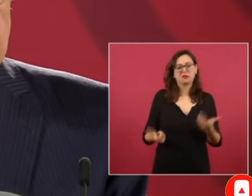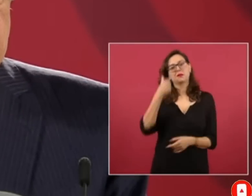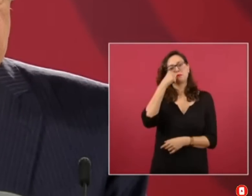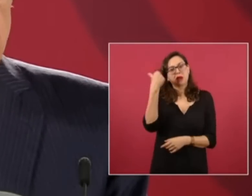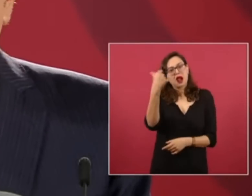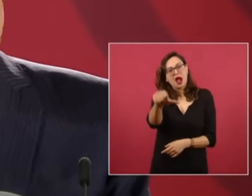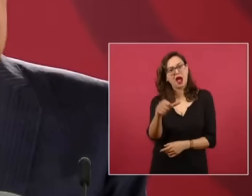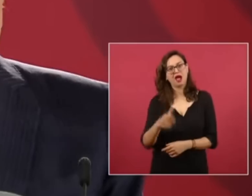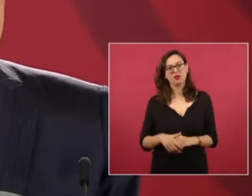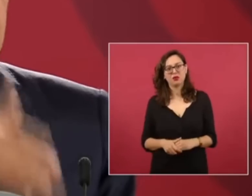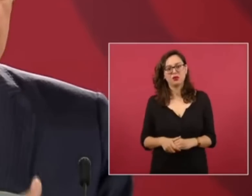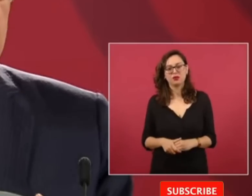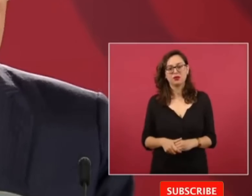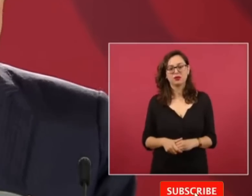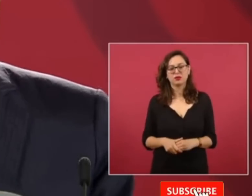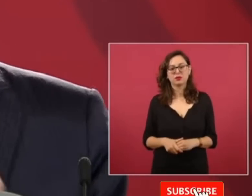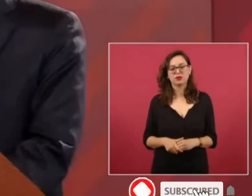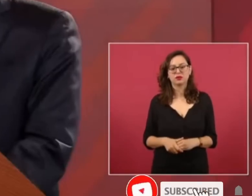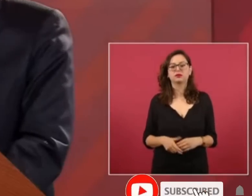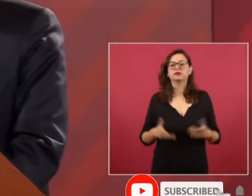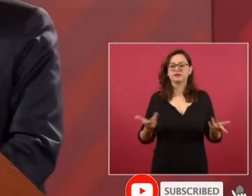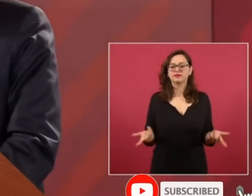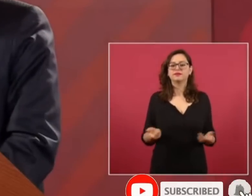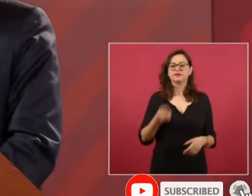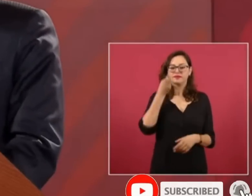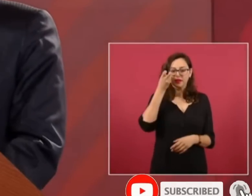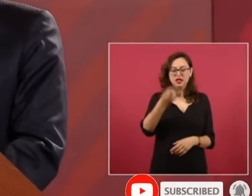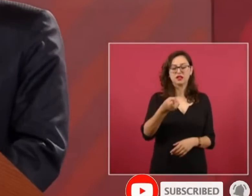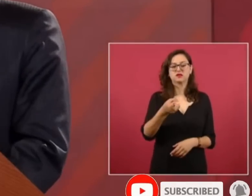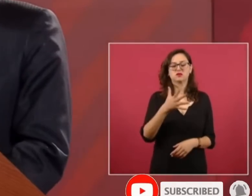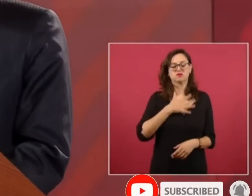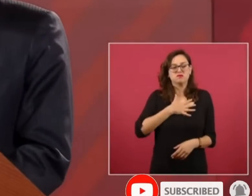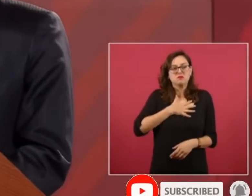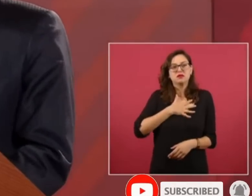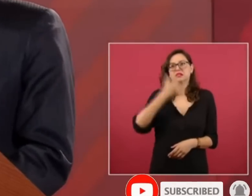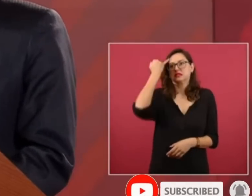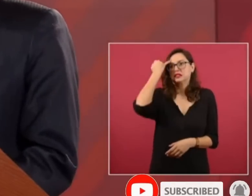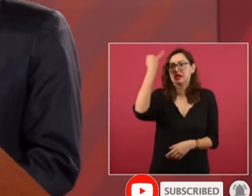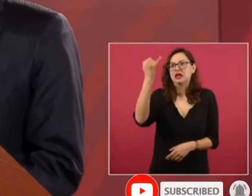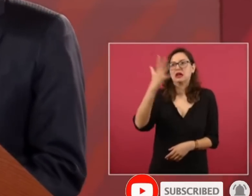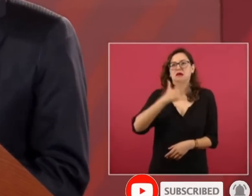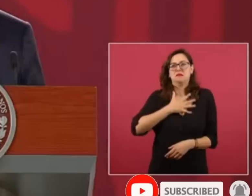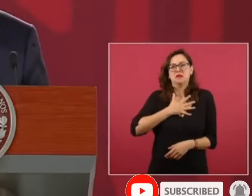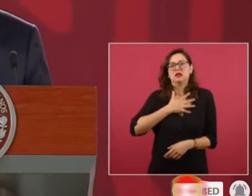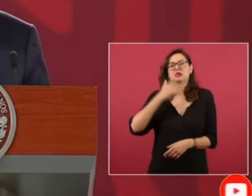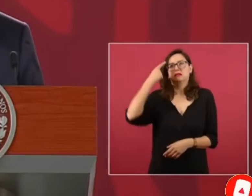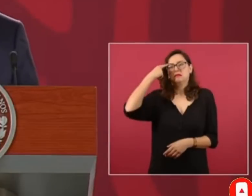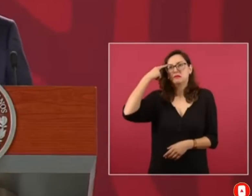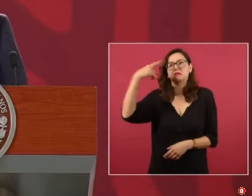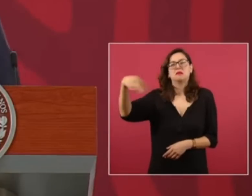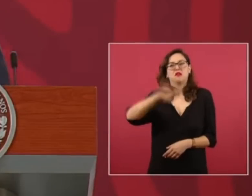Y esto tiene que ver con la filosofía, con la doctrina de todas las religiones